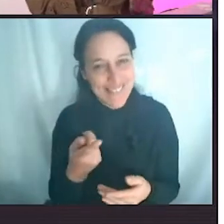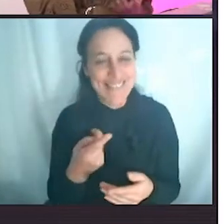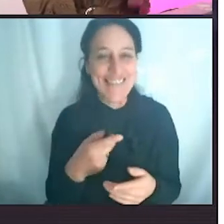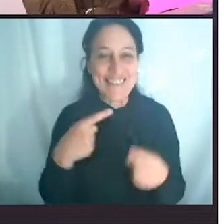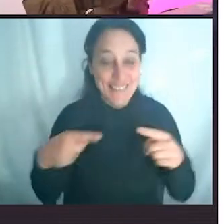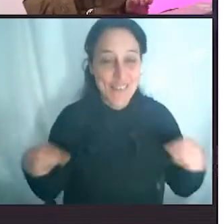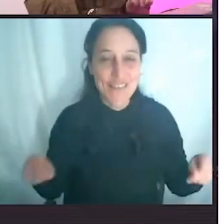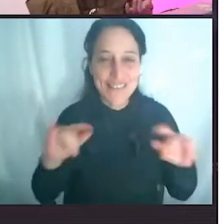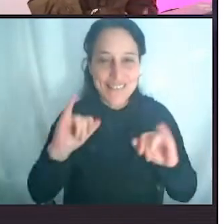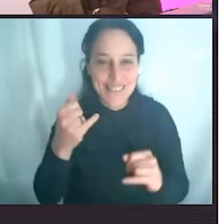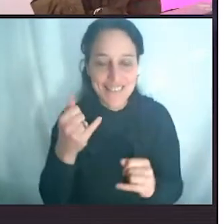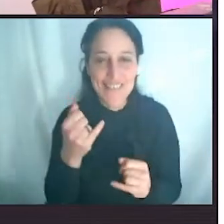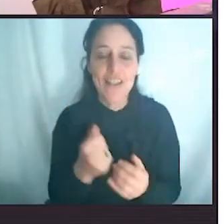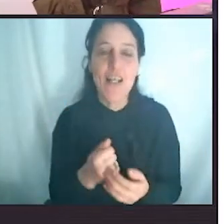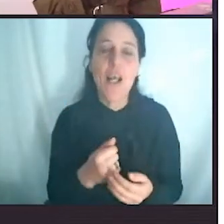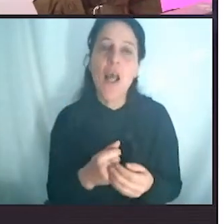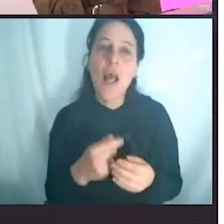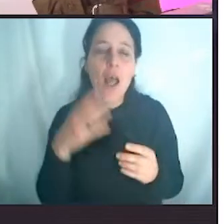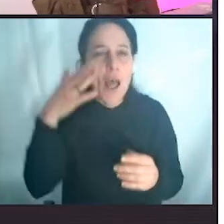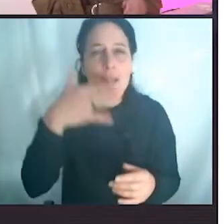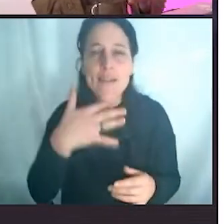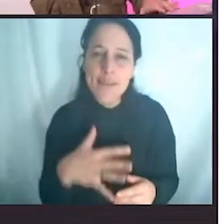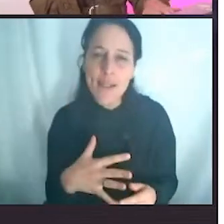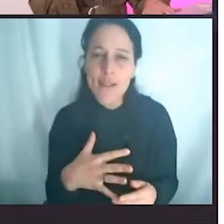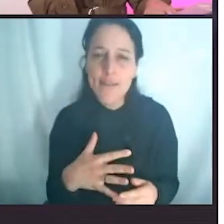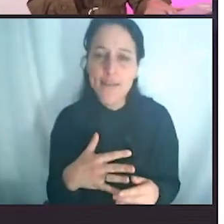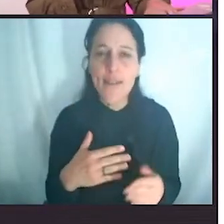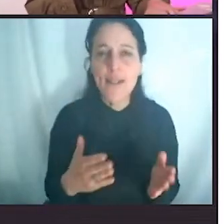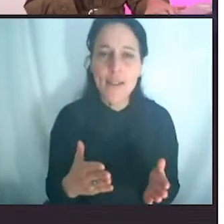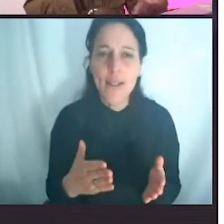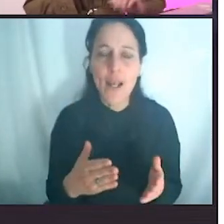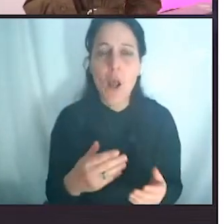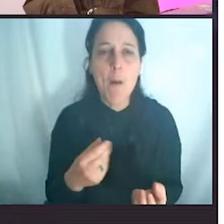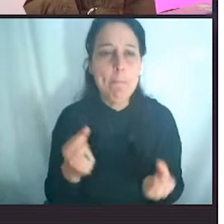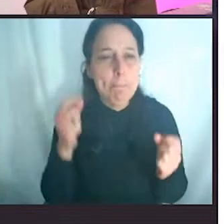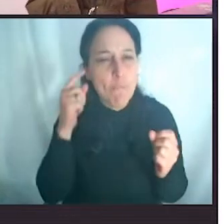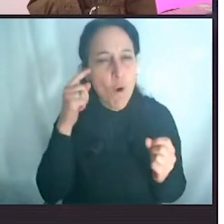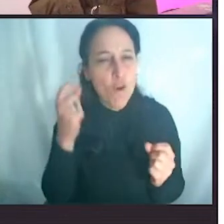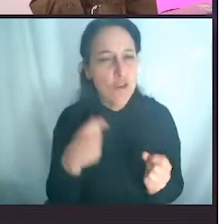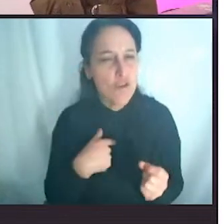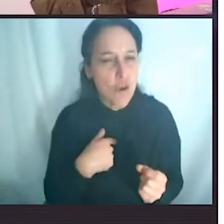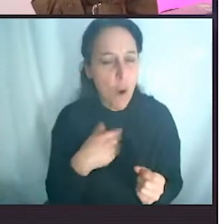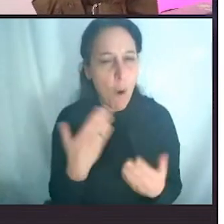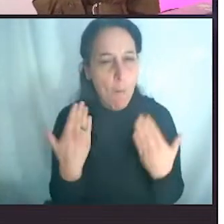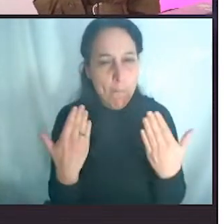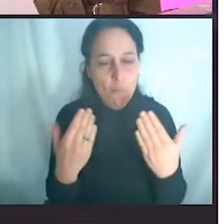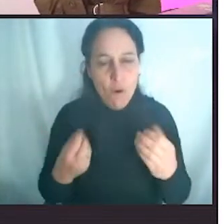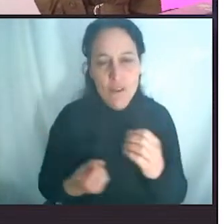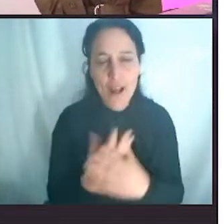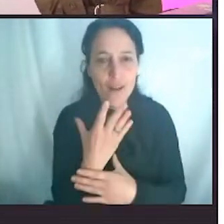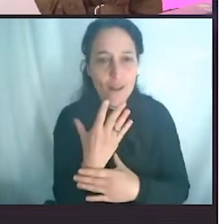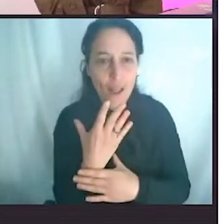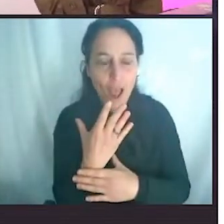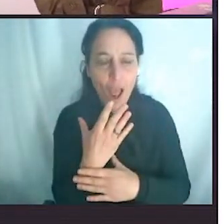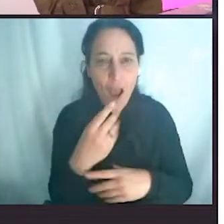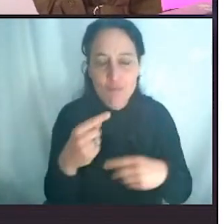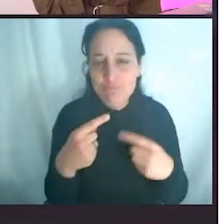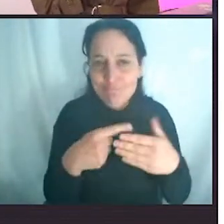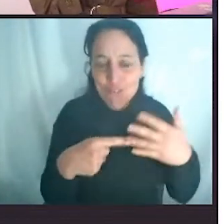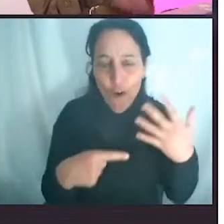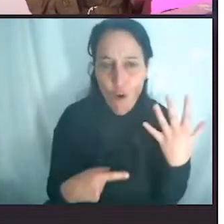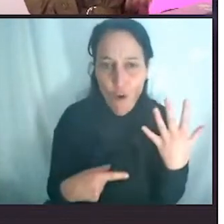arquitectura y el diseño, podía generar primero objetos, y fue un poco lo que empecé a diseñar. Hace 15 años